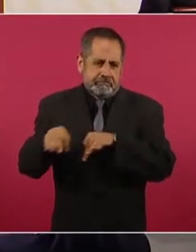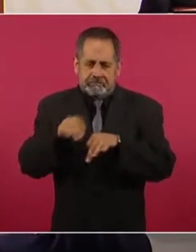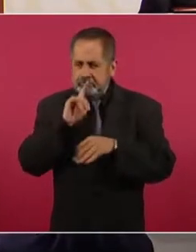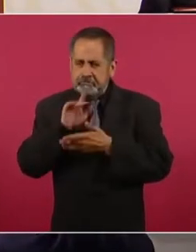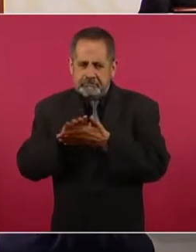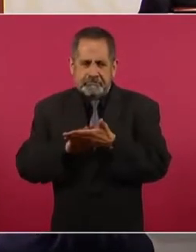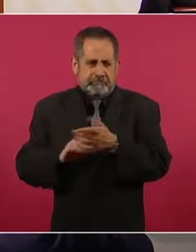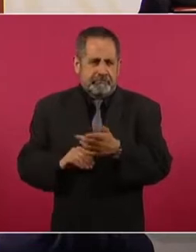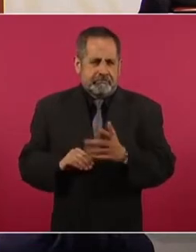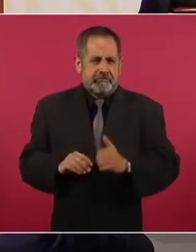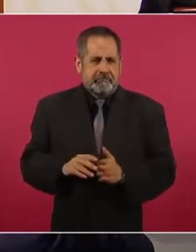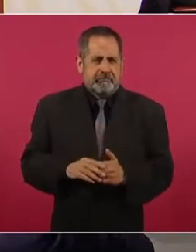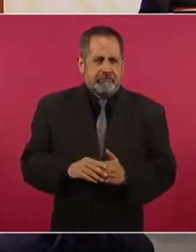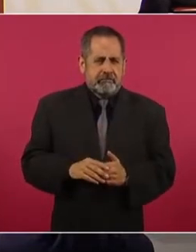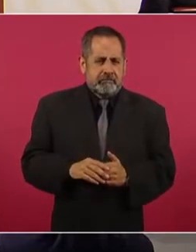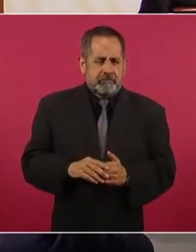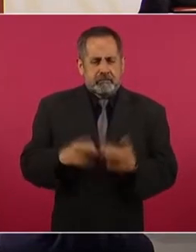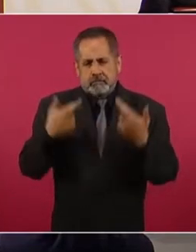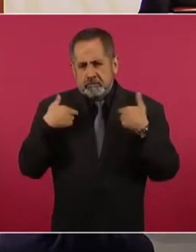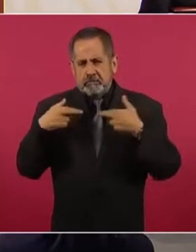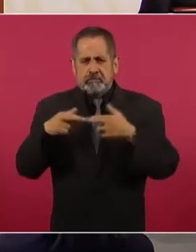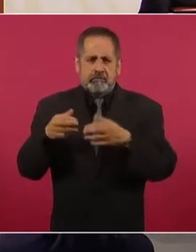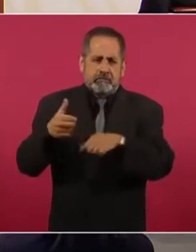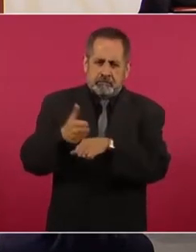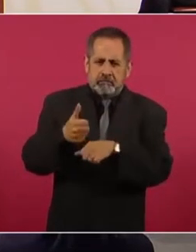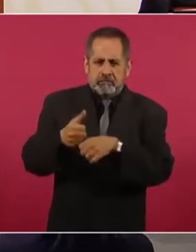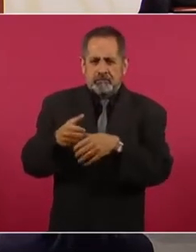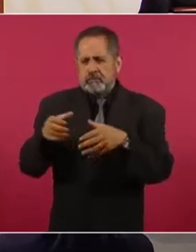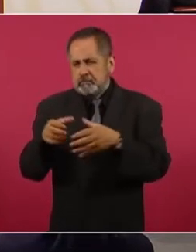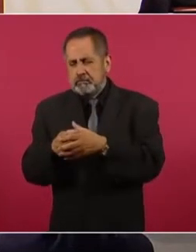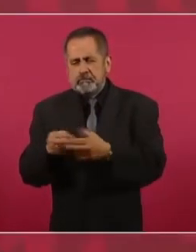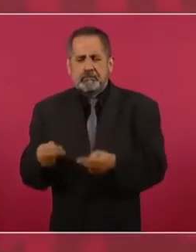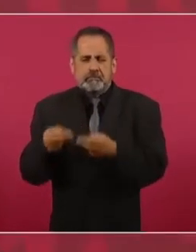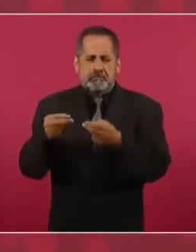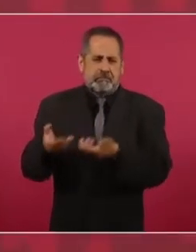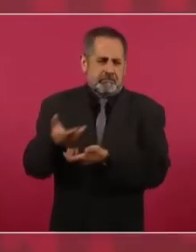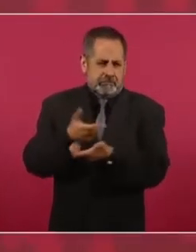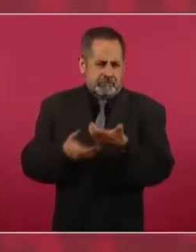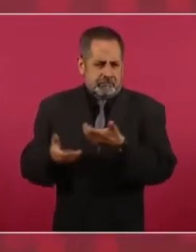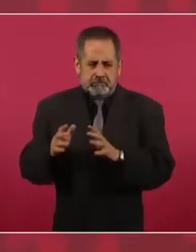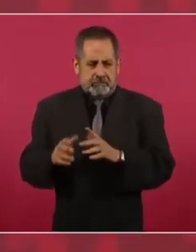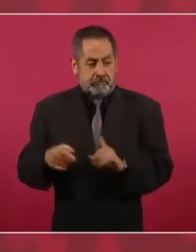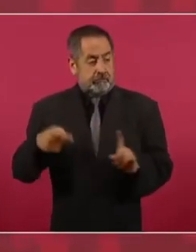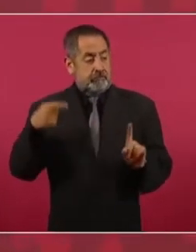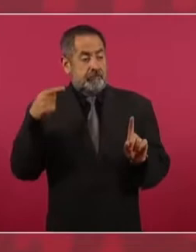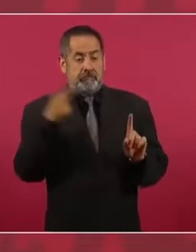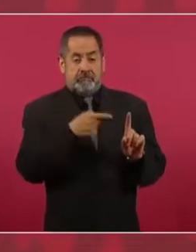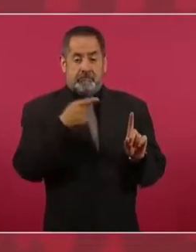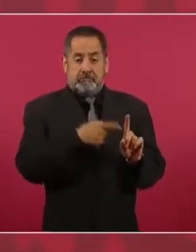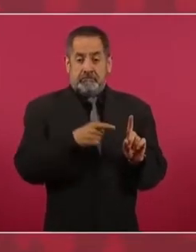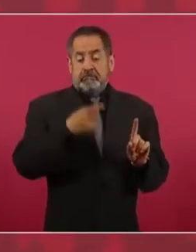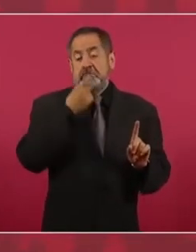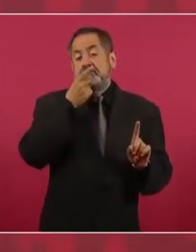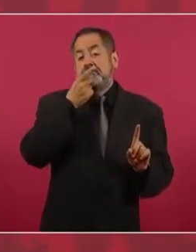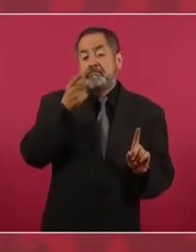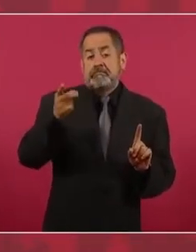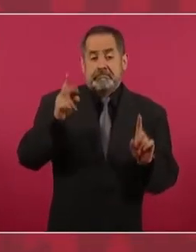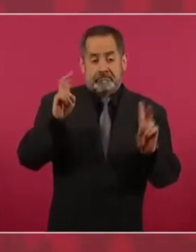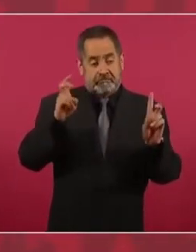de un maestro de primaria, de un comerciante. No, estamos hablando de alguien